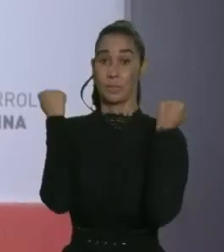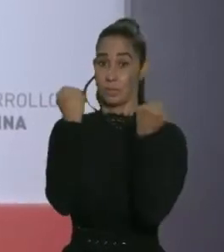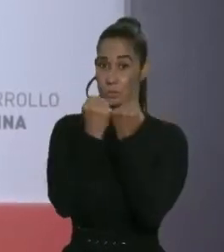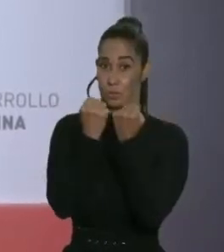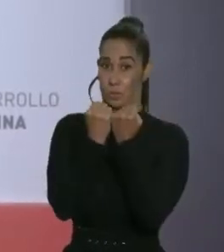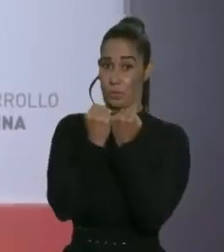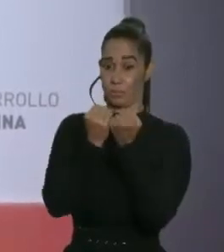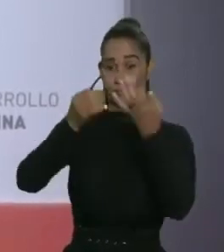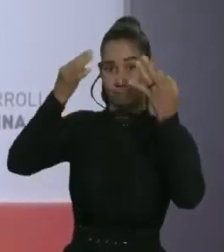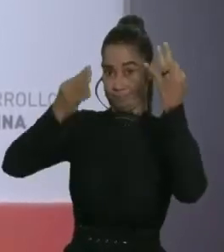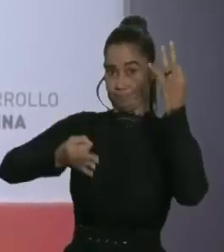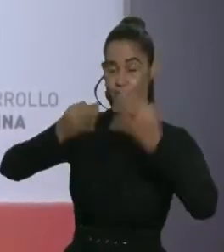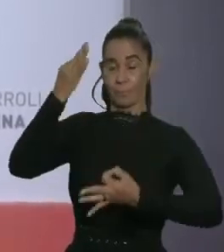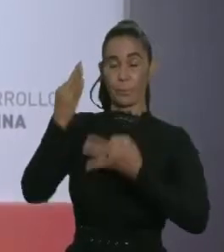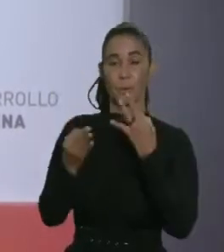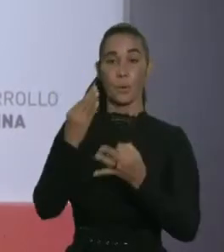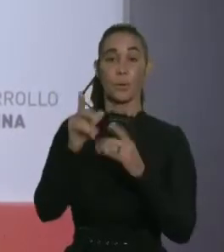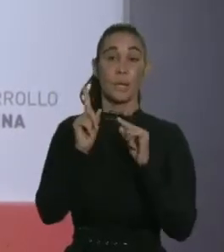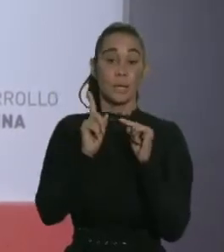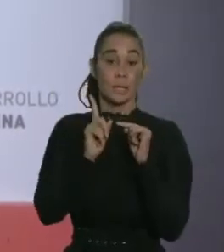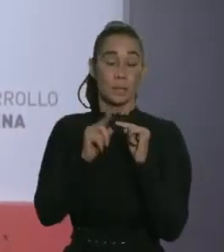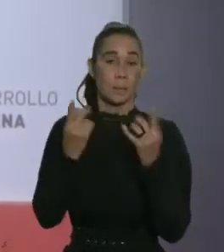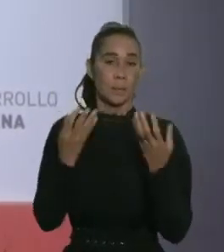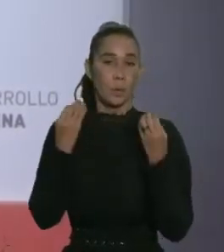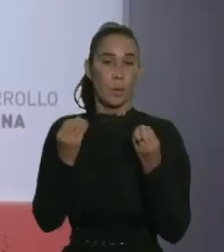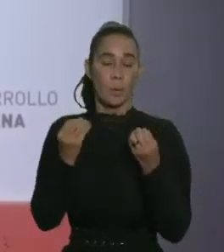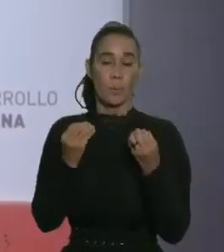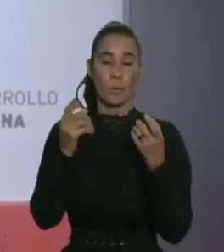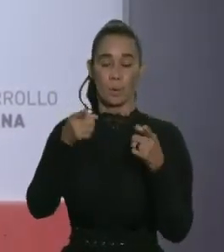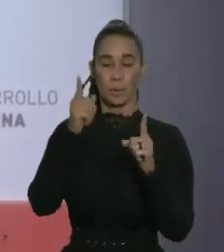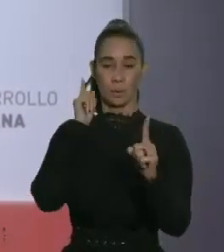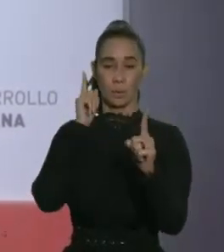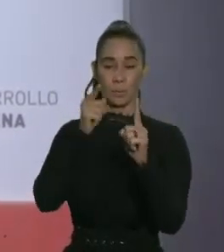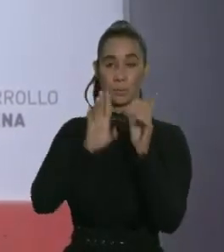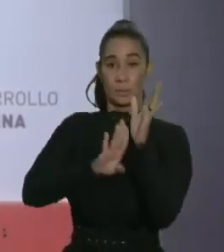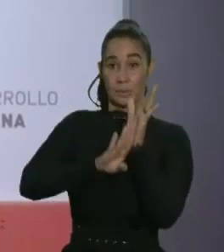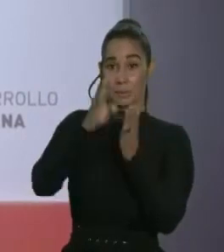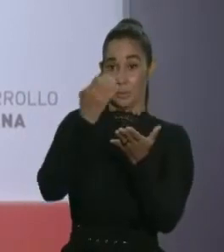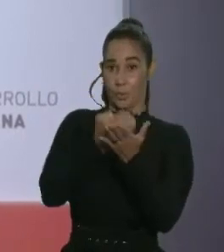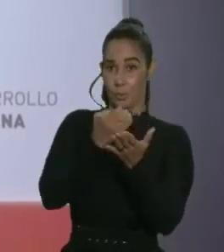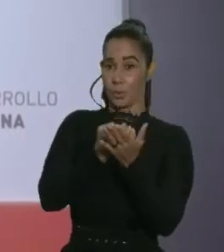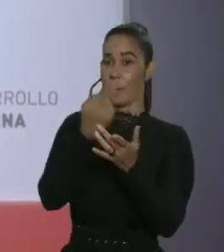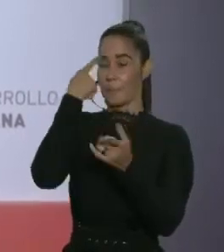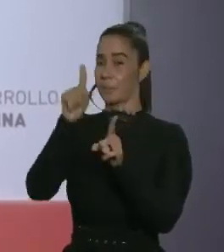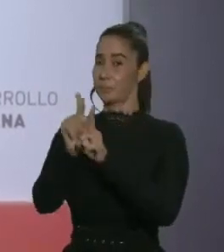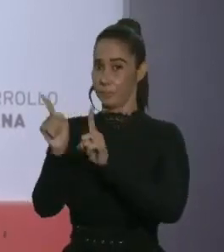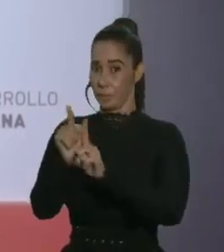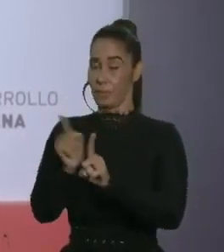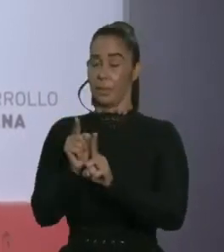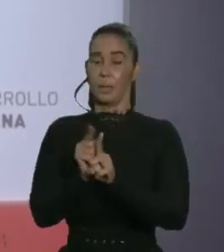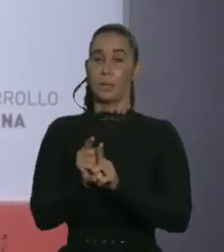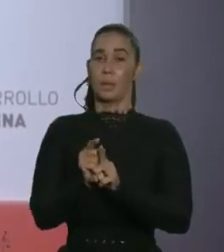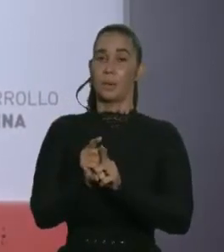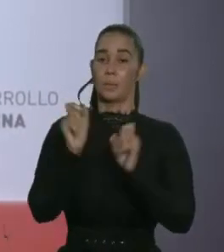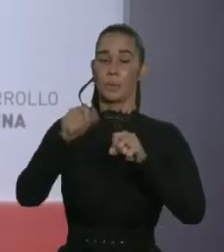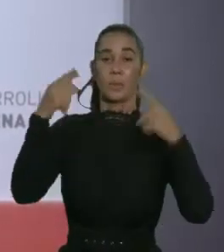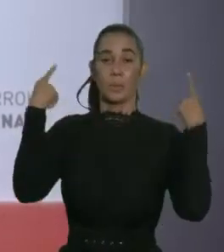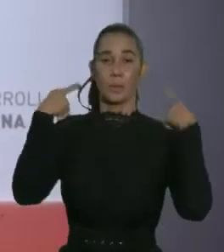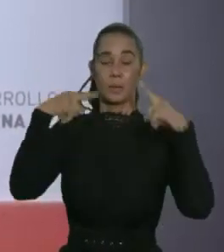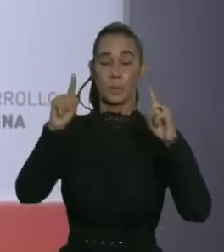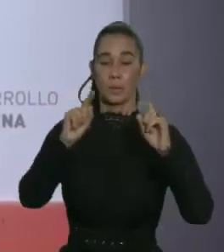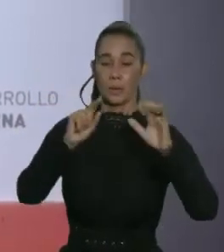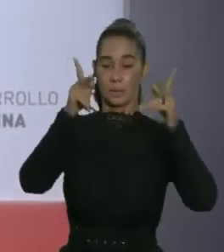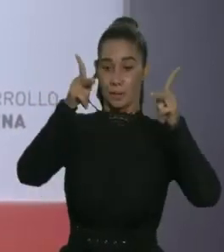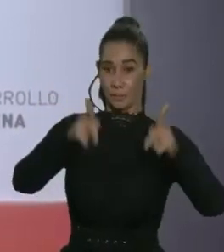es justa en la medida en que consigue apuntalar su crecimiento económico, pero que al mismo tiempo logra que sus